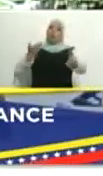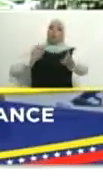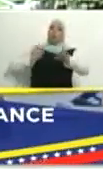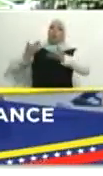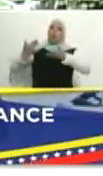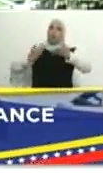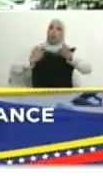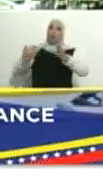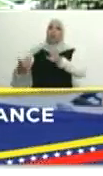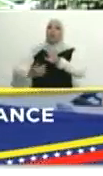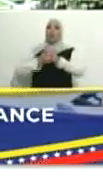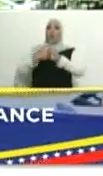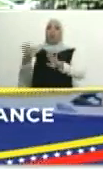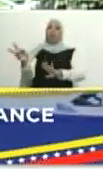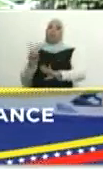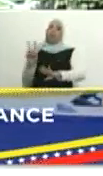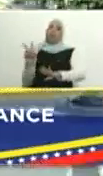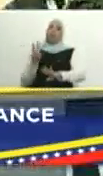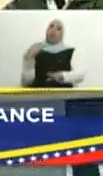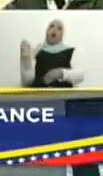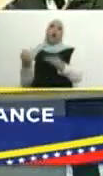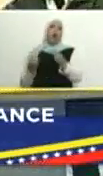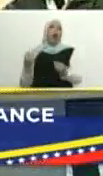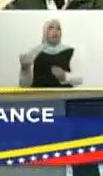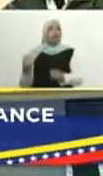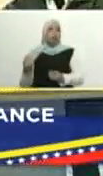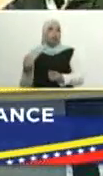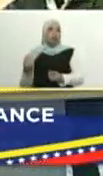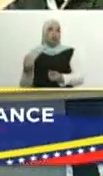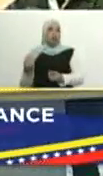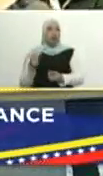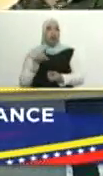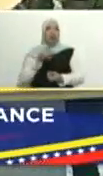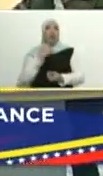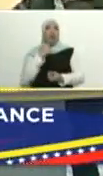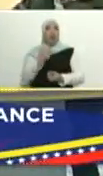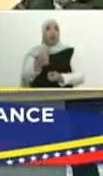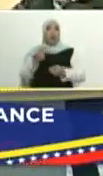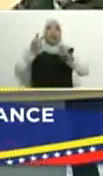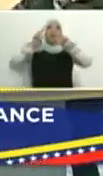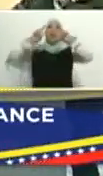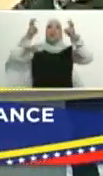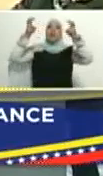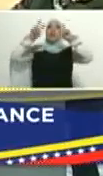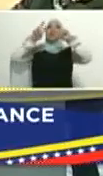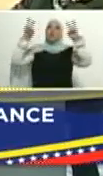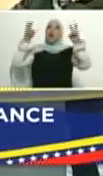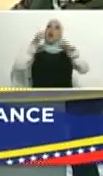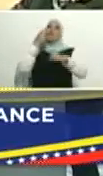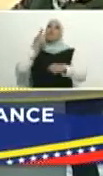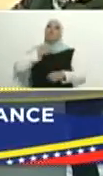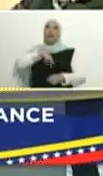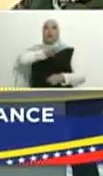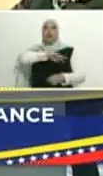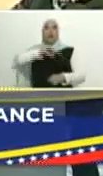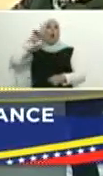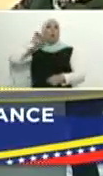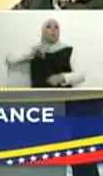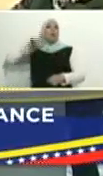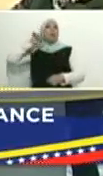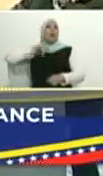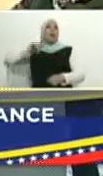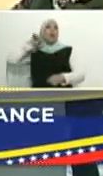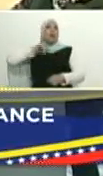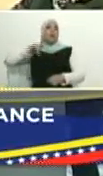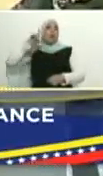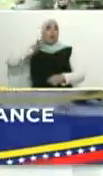Mira cómo funciona la campaña, Castro Soteldo. Ellos lanzan un titular, un reportaje, mentiras y mentiras.